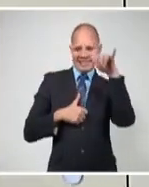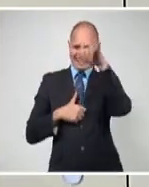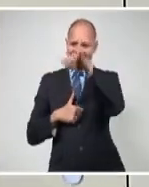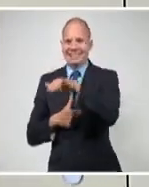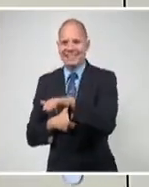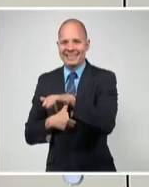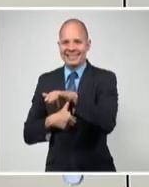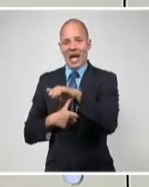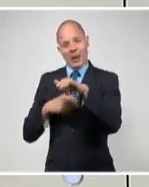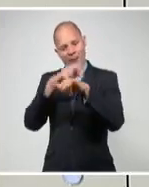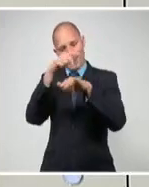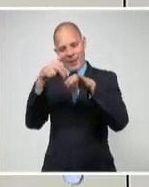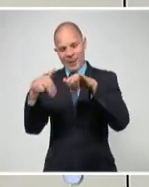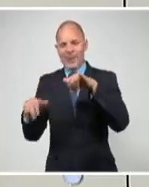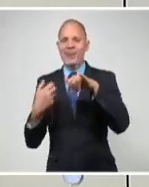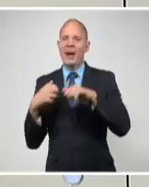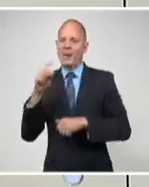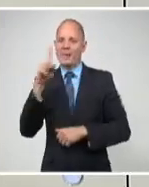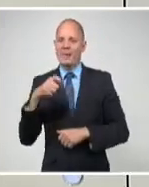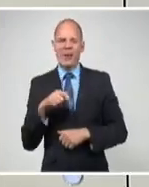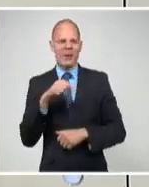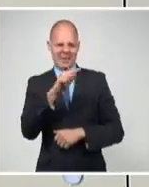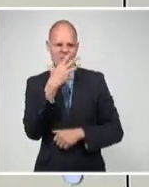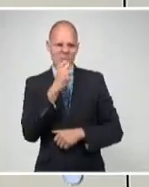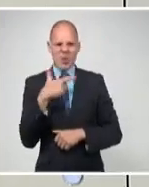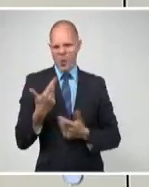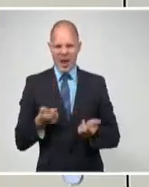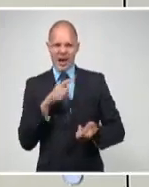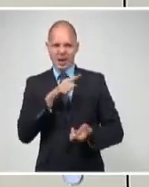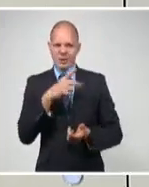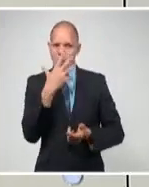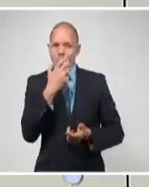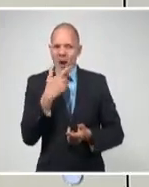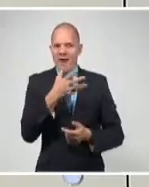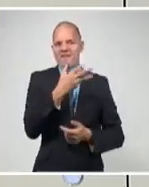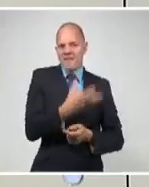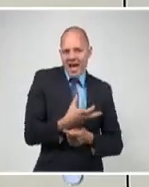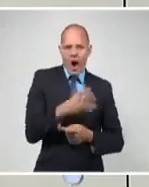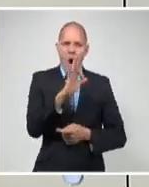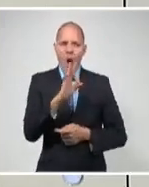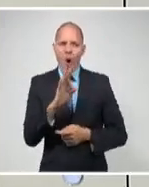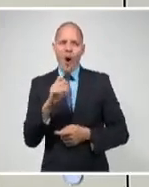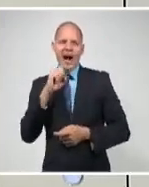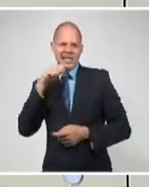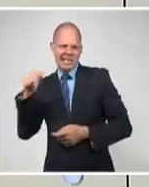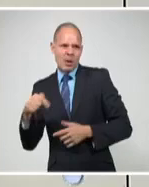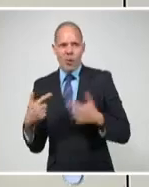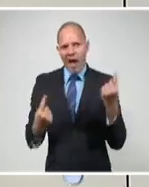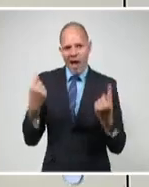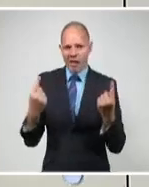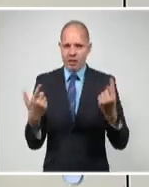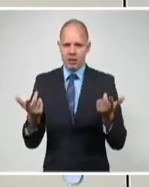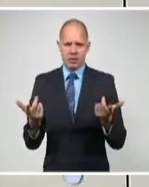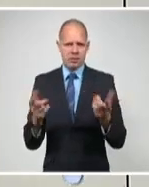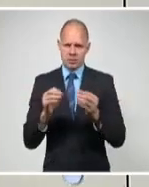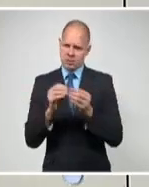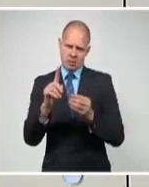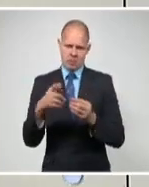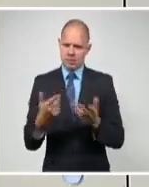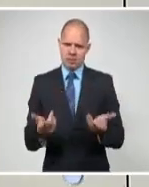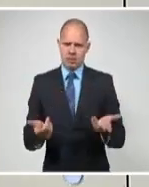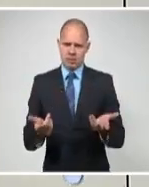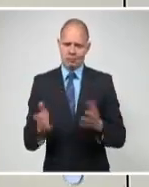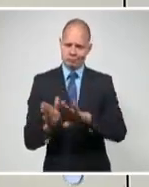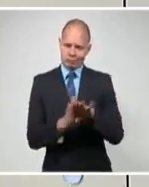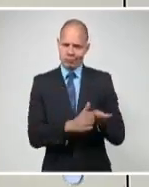bienvenida o no. Si los científicos de allá y de aquí se sentaran a pensar juntos cómo enfrentar el SARS-CoV-2, ese enemigo